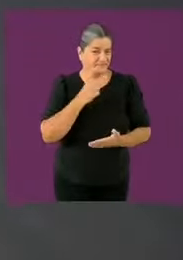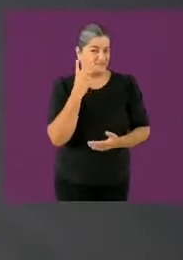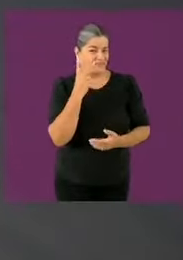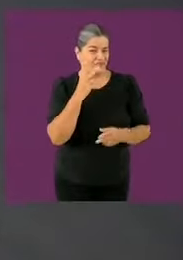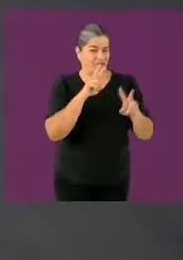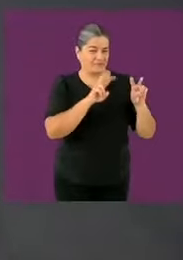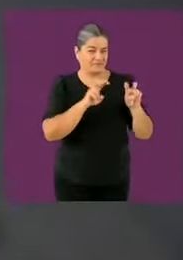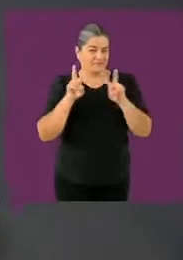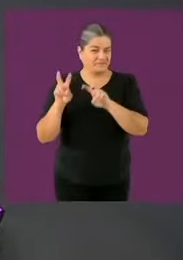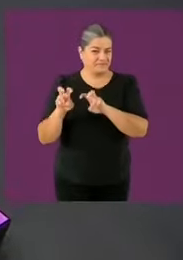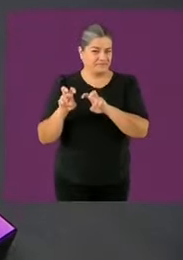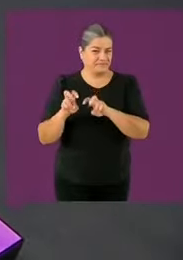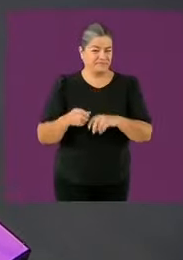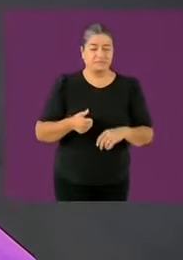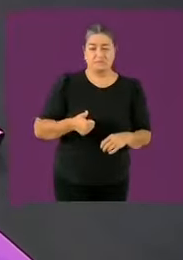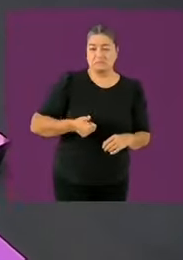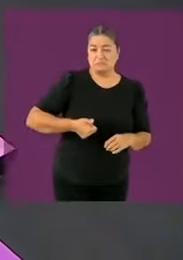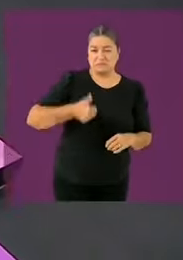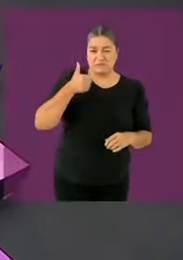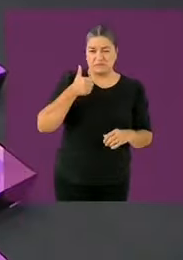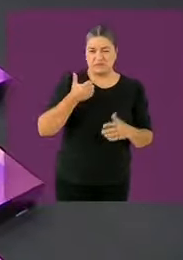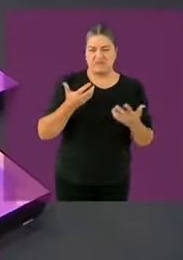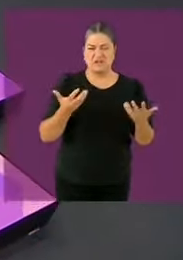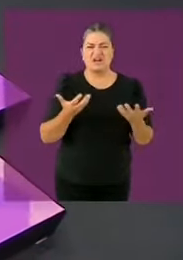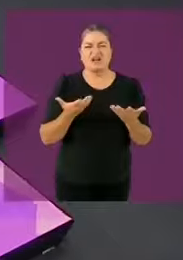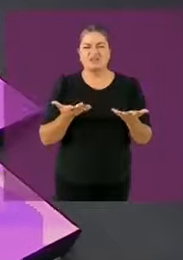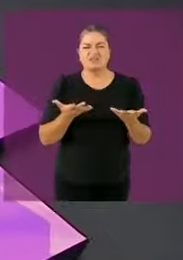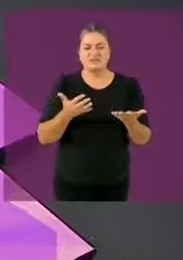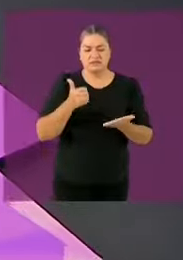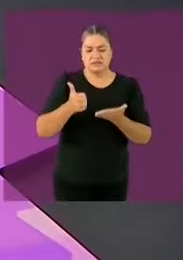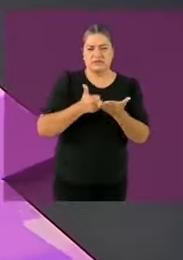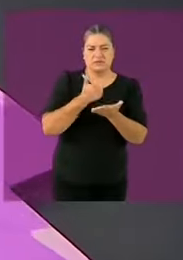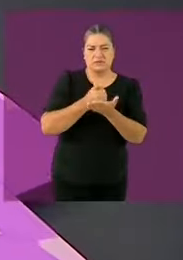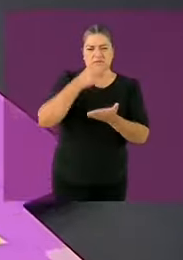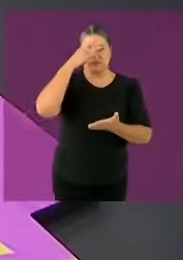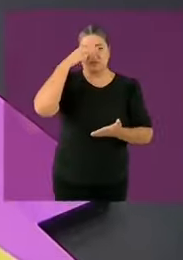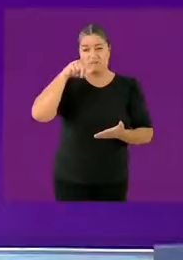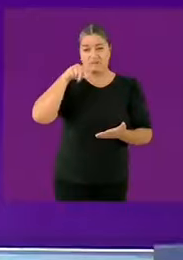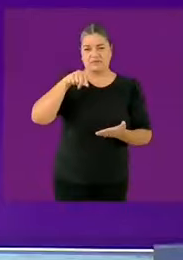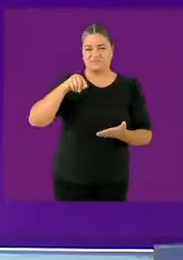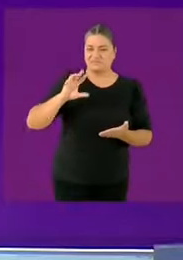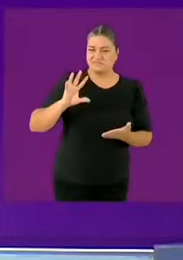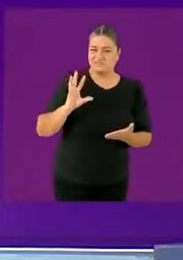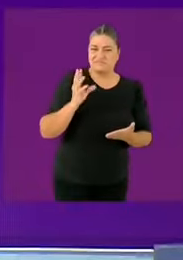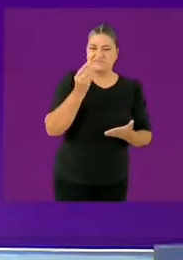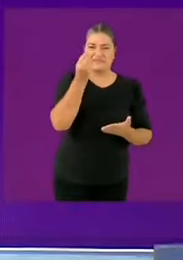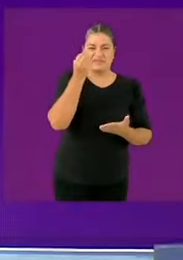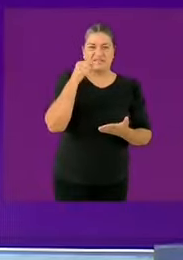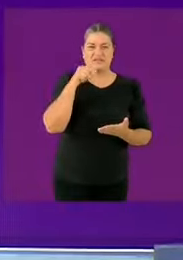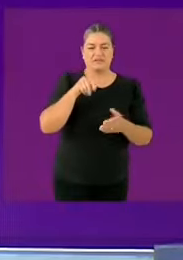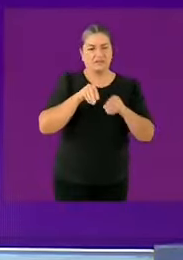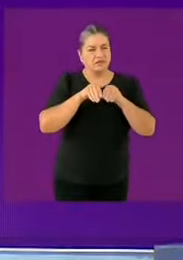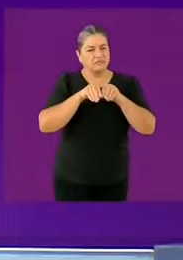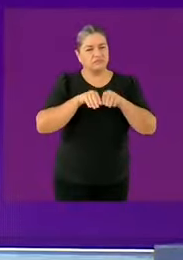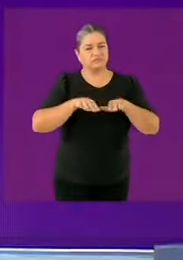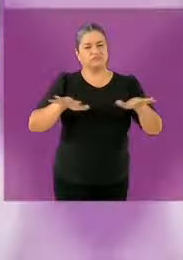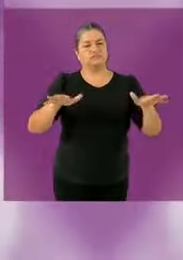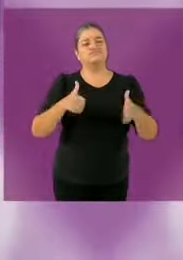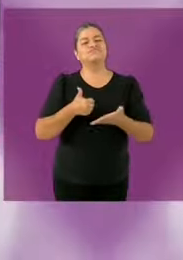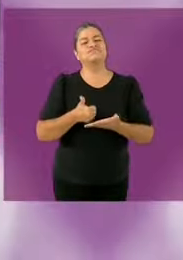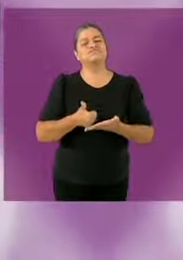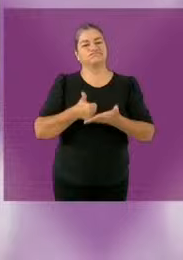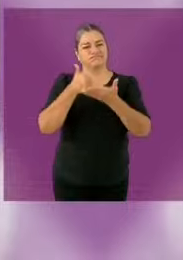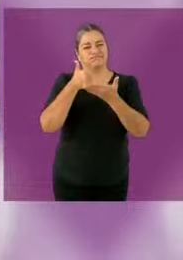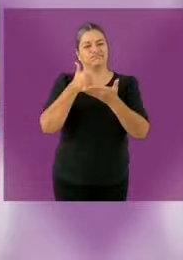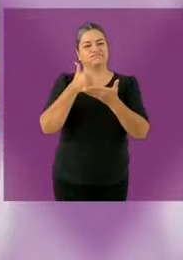digitalización, creé la DIP en la Ciudad de México, a partir de la digitalización no solamente puede aumentar la recaudación, sino que